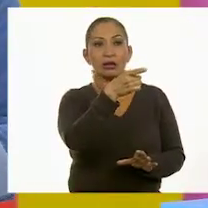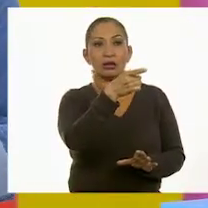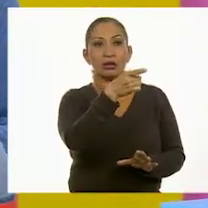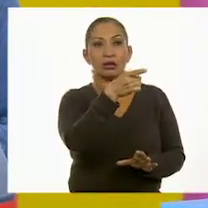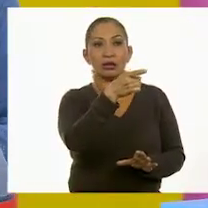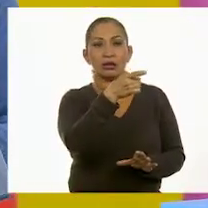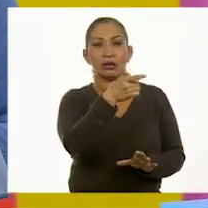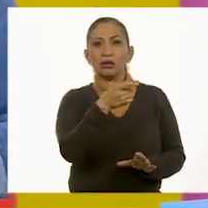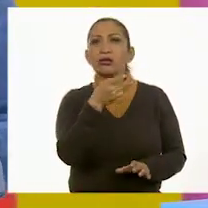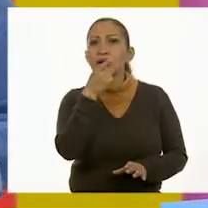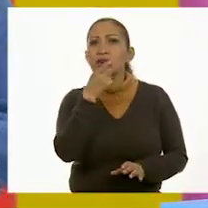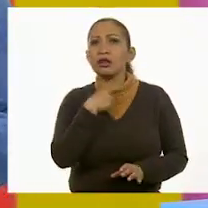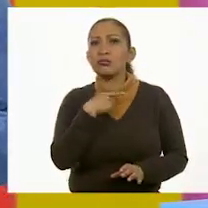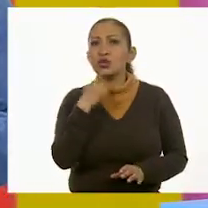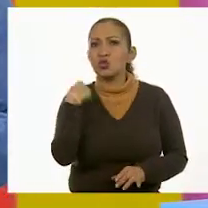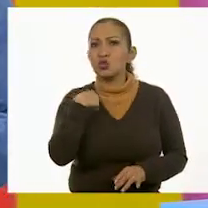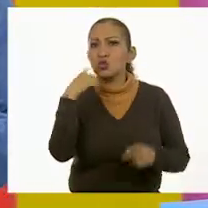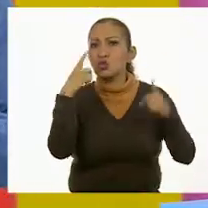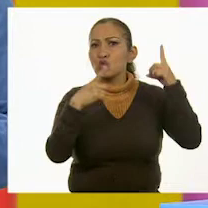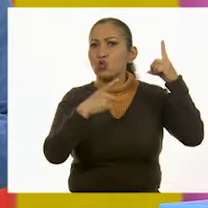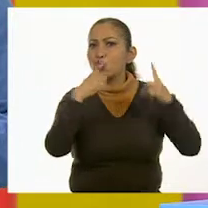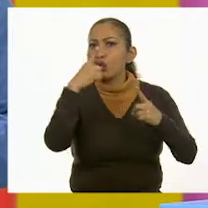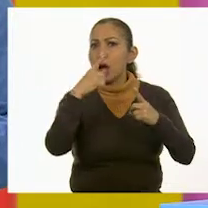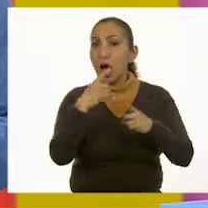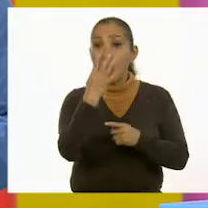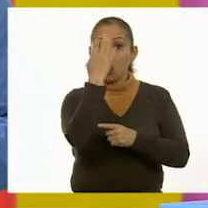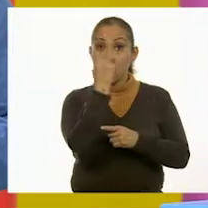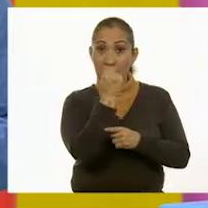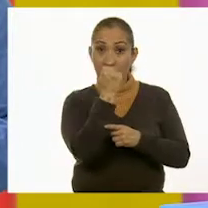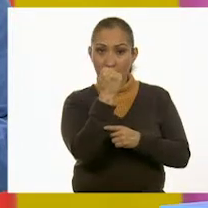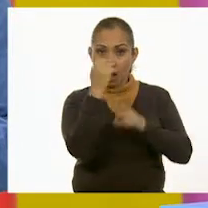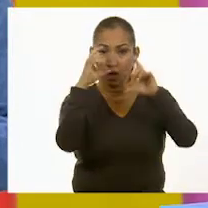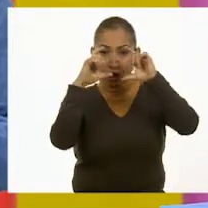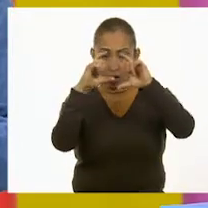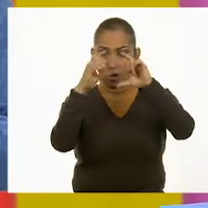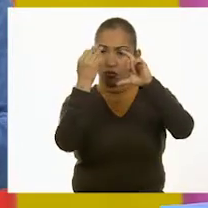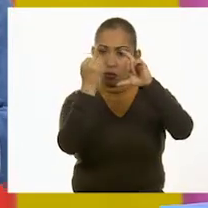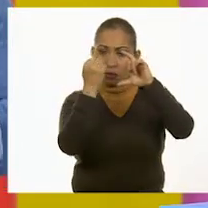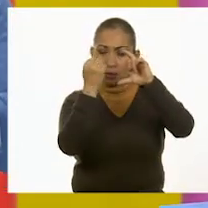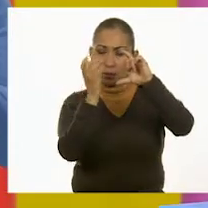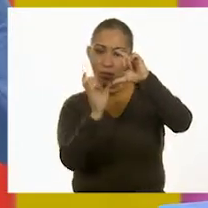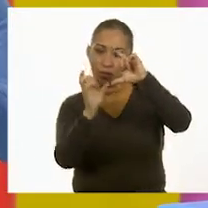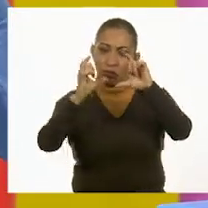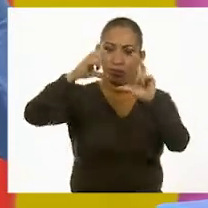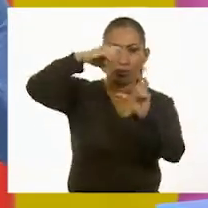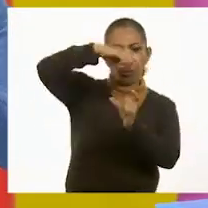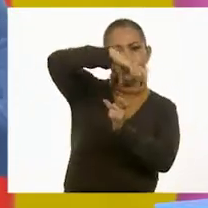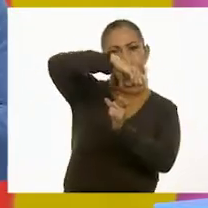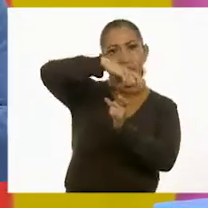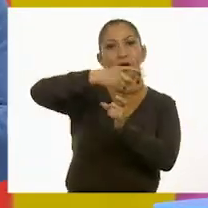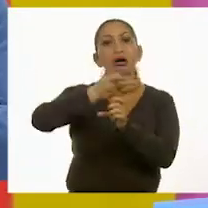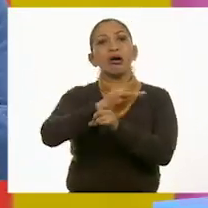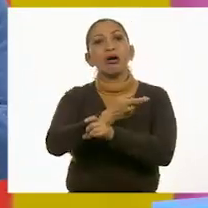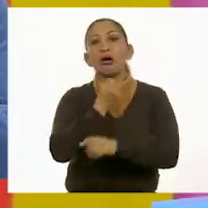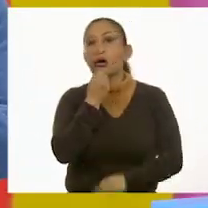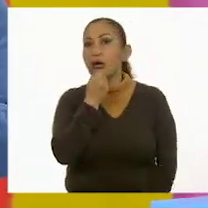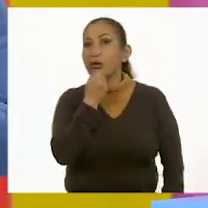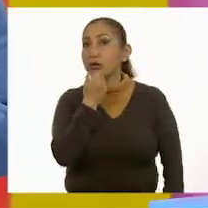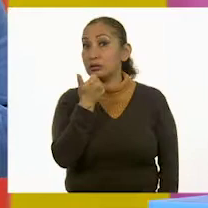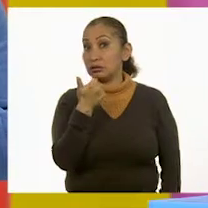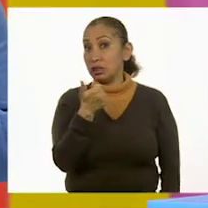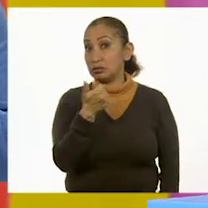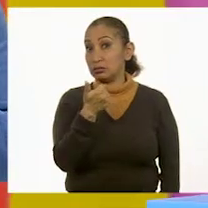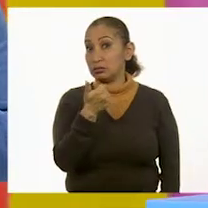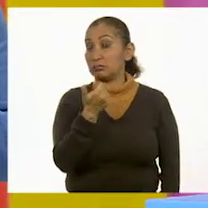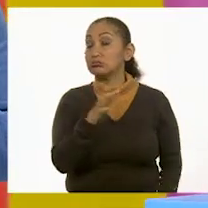es? A ver, aquí yo tengo una duda, porque así es el número nueve, obviamente. Ajá. Pero y si lo giro, también podría